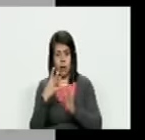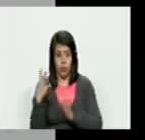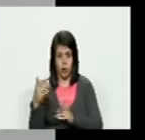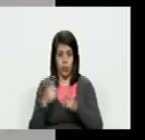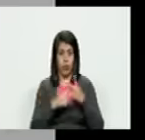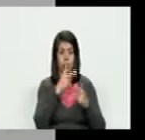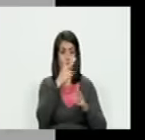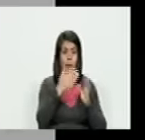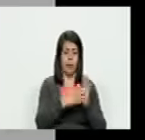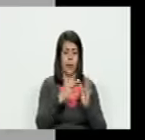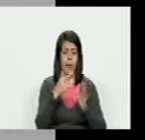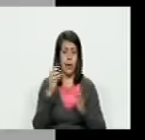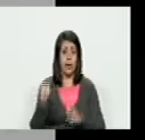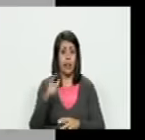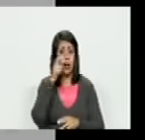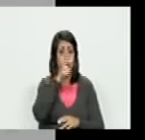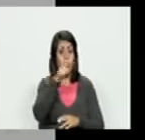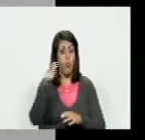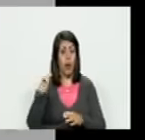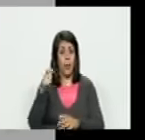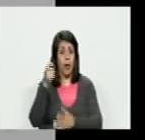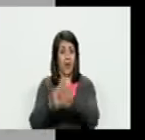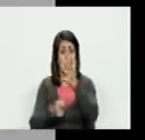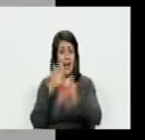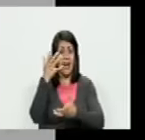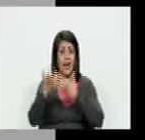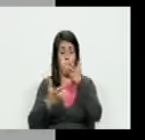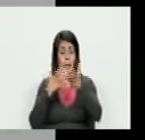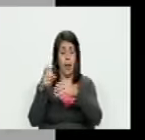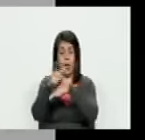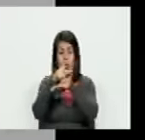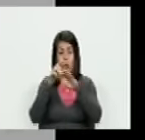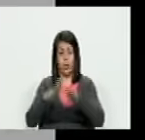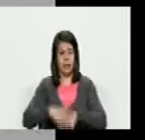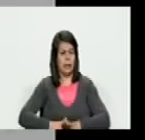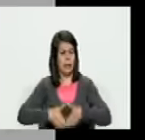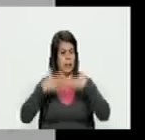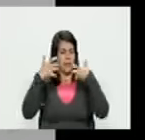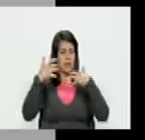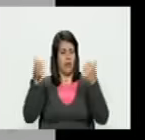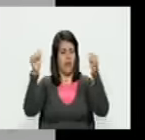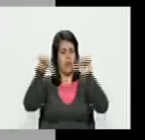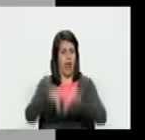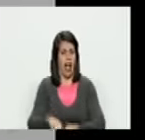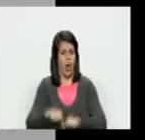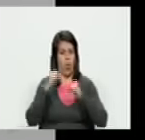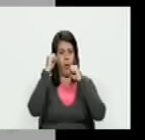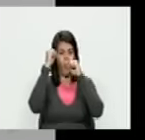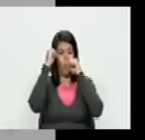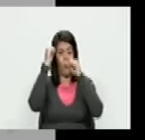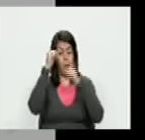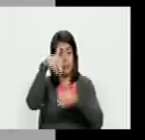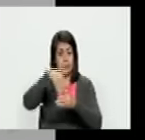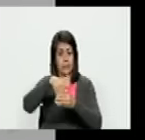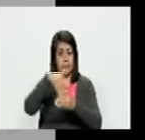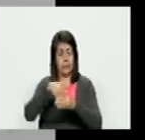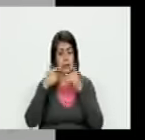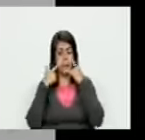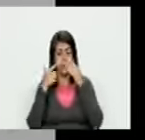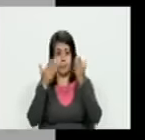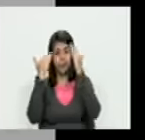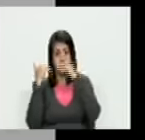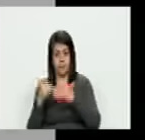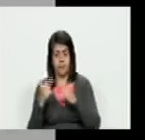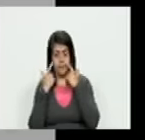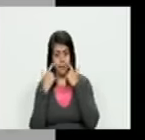el 2020 la poblada sale y quema el palacio de gobierno porque está molesta porque le hicieron fraude y la siguiente